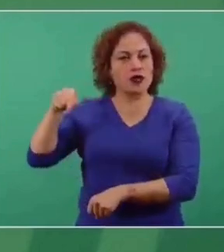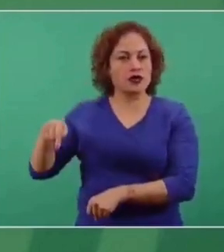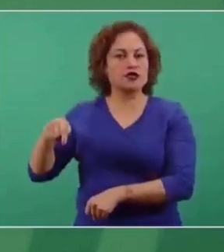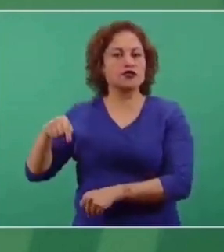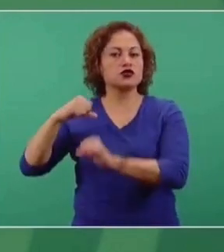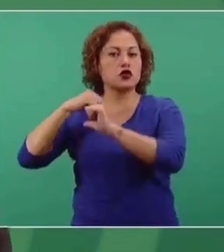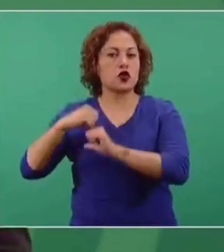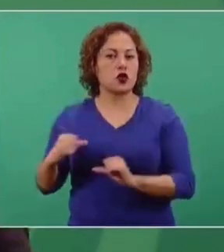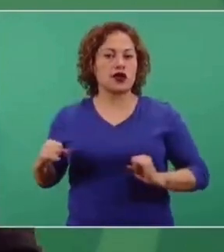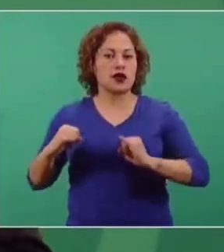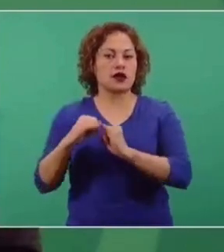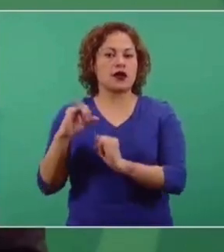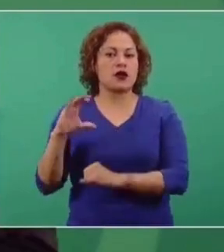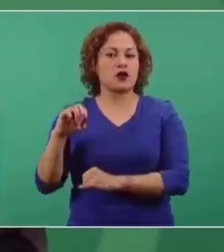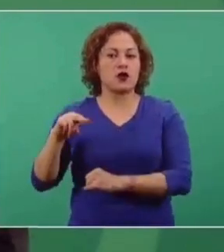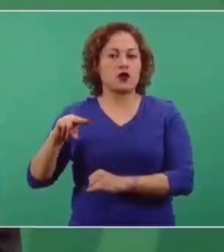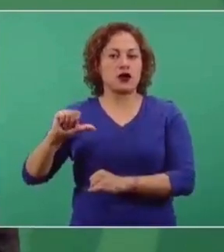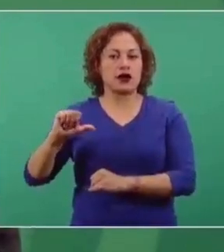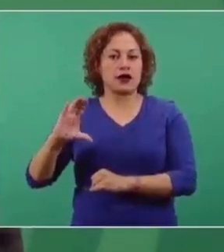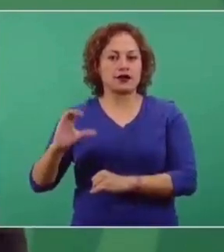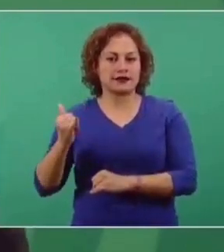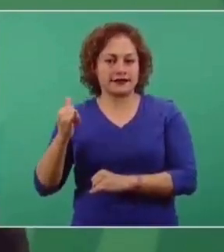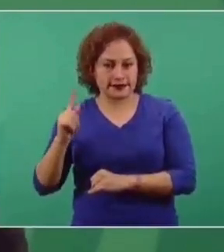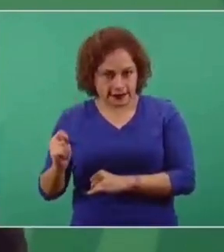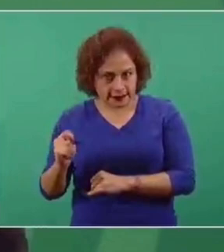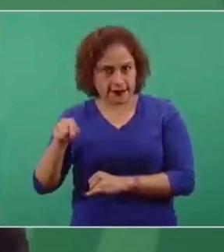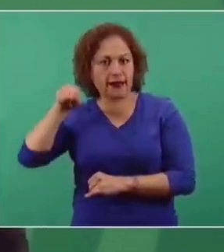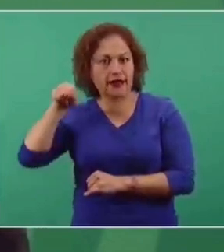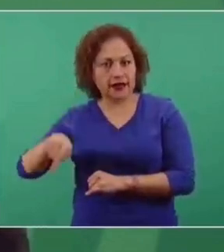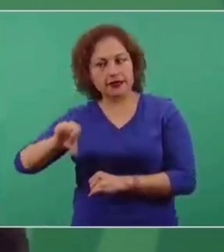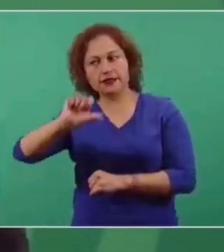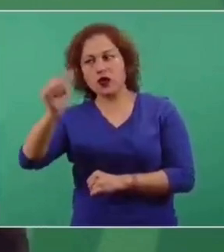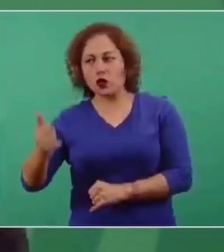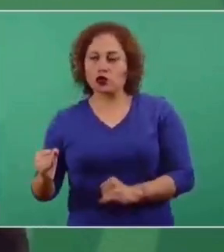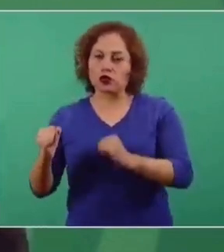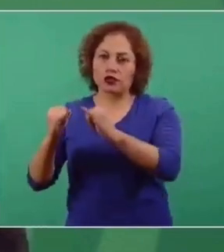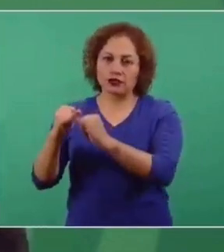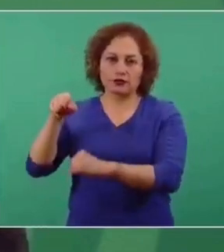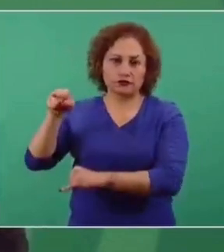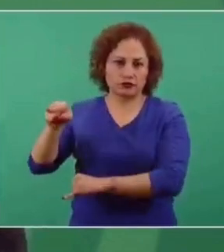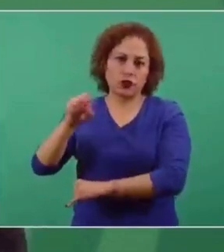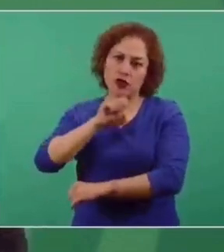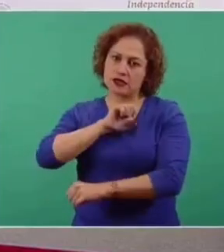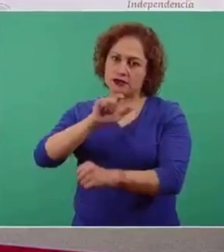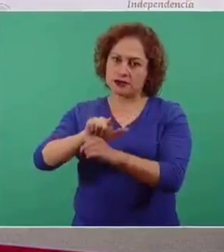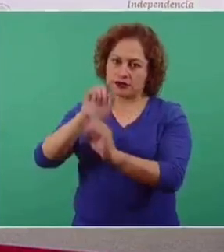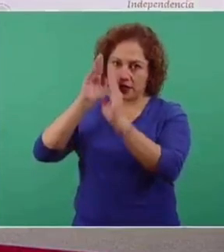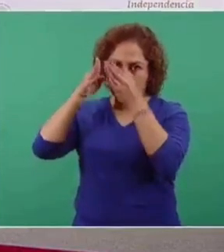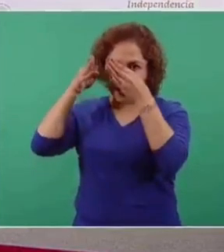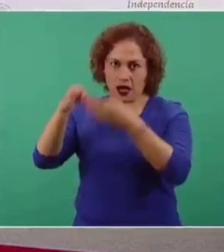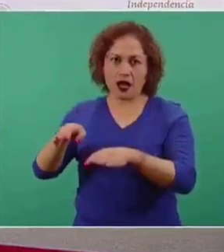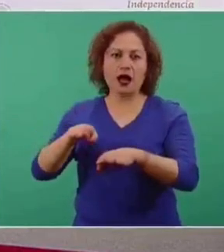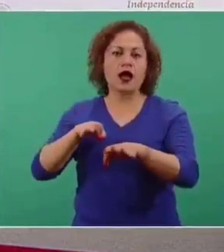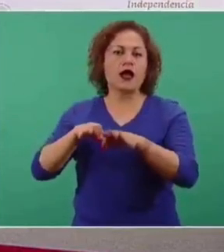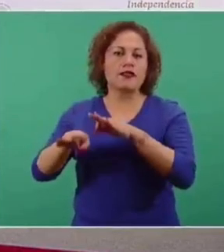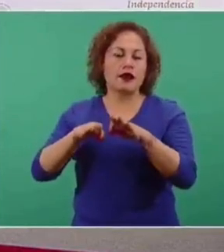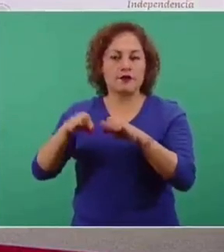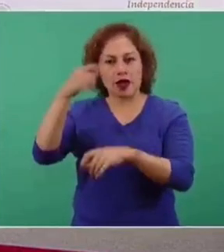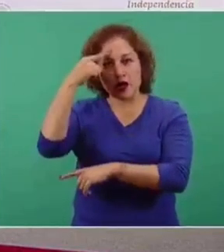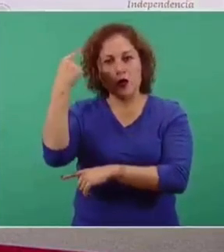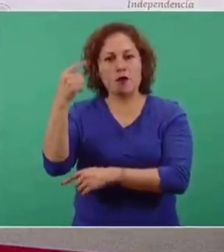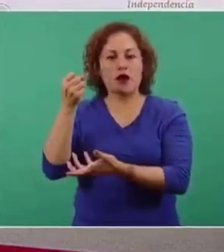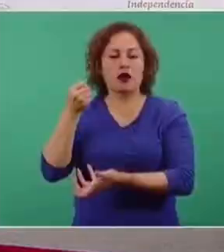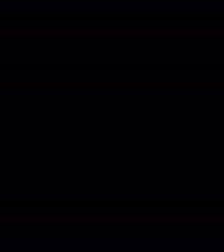están este tipo de organismos específicos que deben de financiar este tipo de